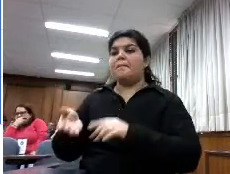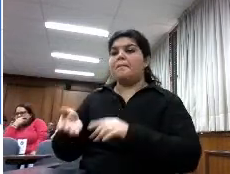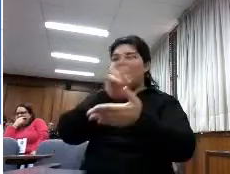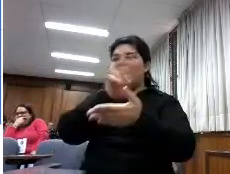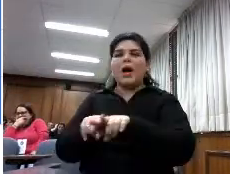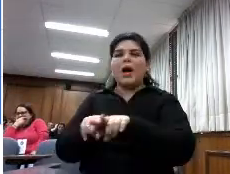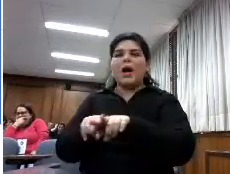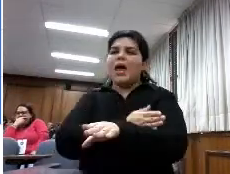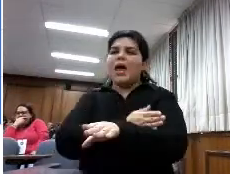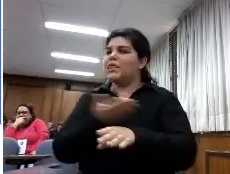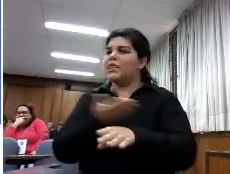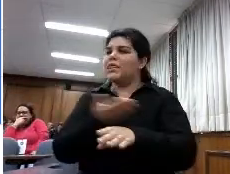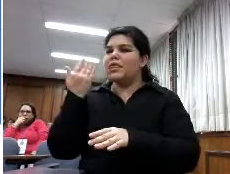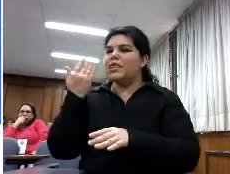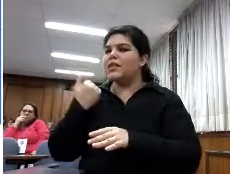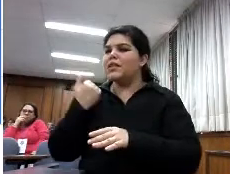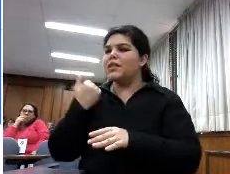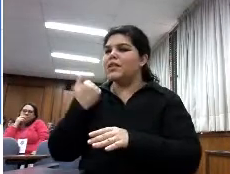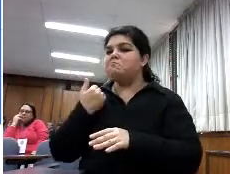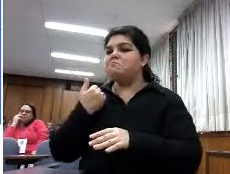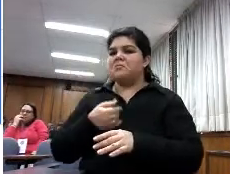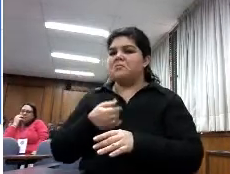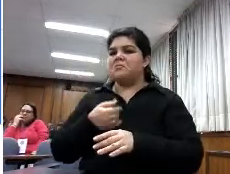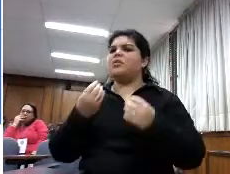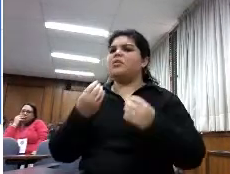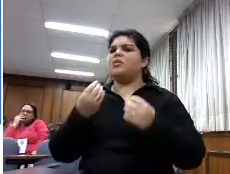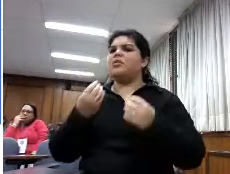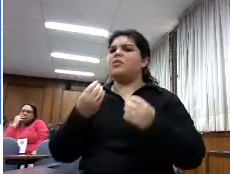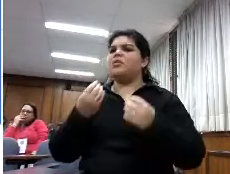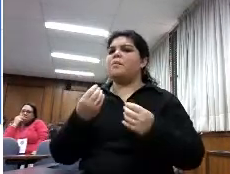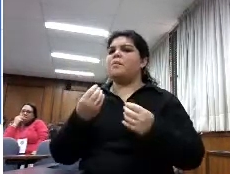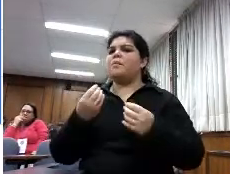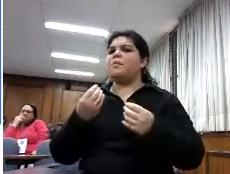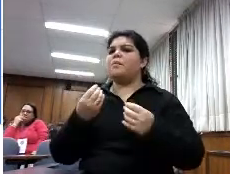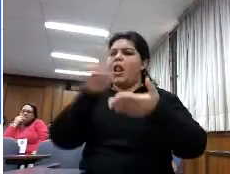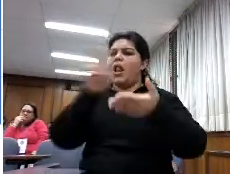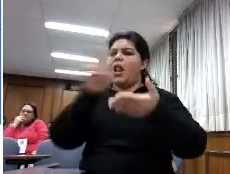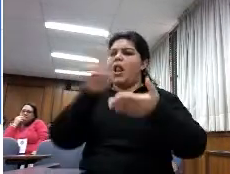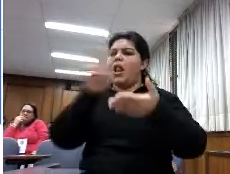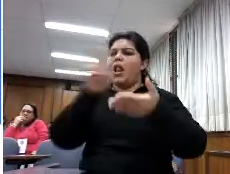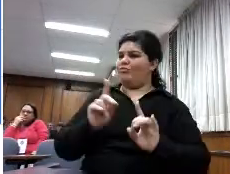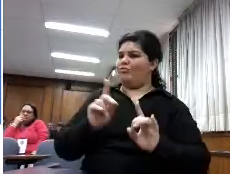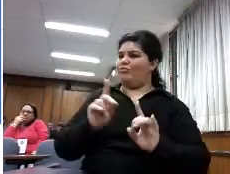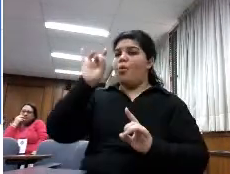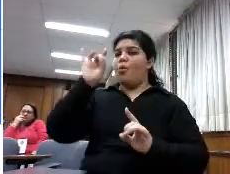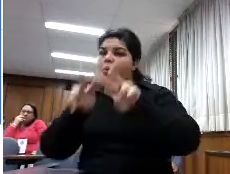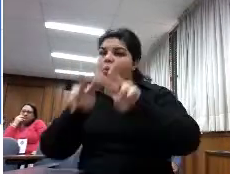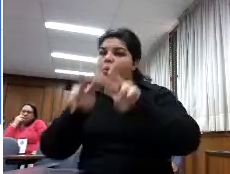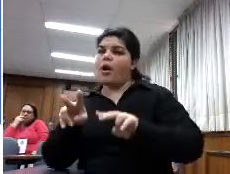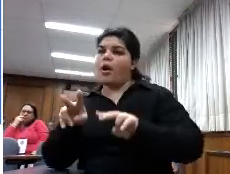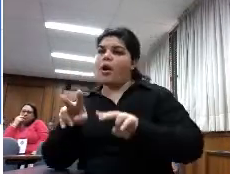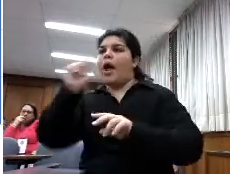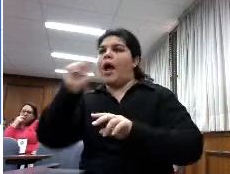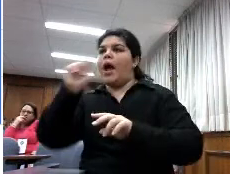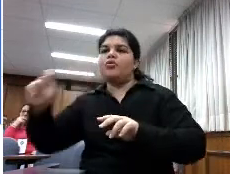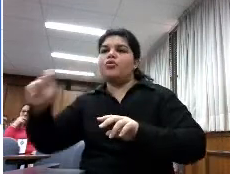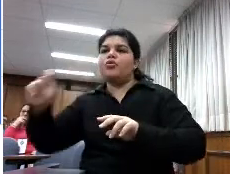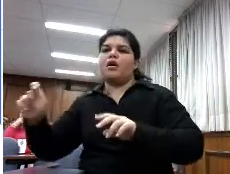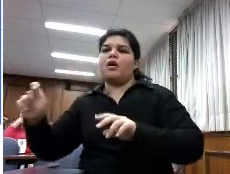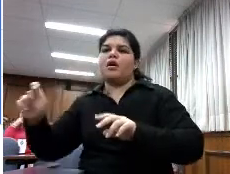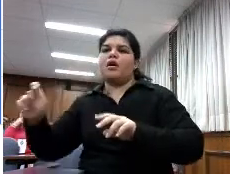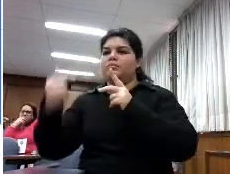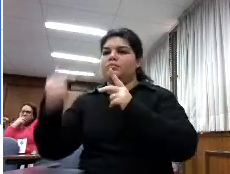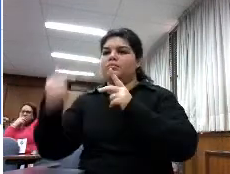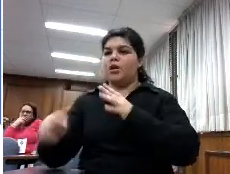no para leerlos de arriba a abajo sino para buscar algo para ir a una nota ir a una consulta aquí están las preferencias